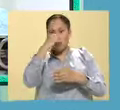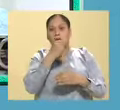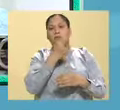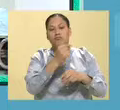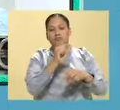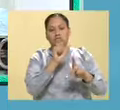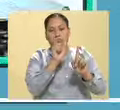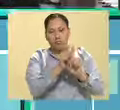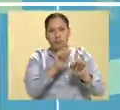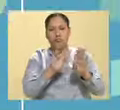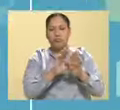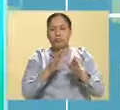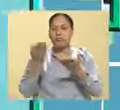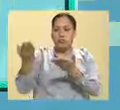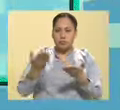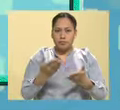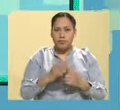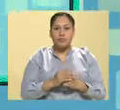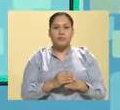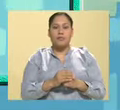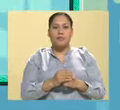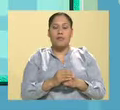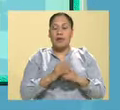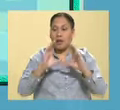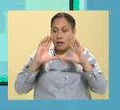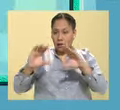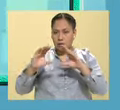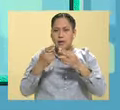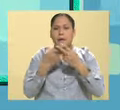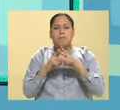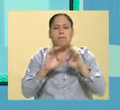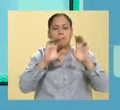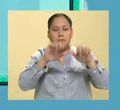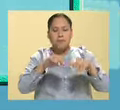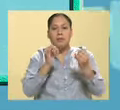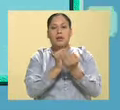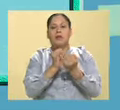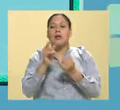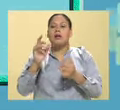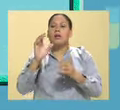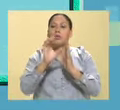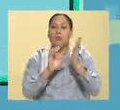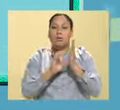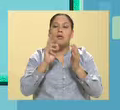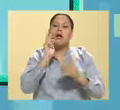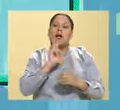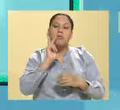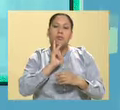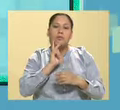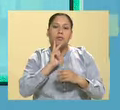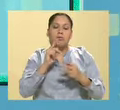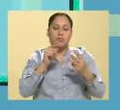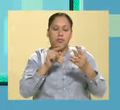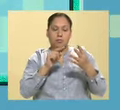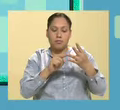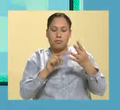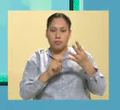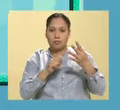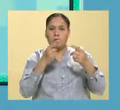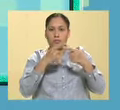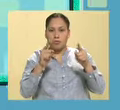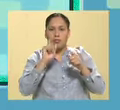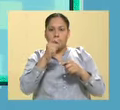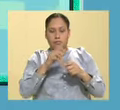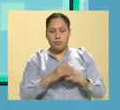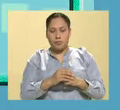fórmula de contratarlos es capacitación inicial y contrato a prueba. Diferencias entre uno y otro. Trabajador,